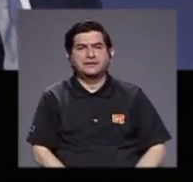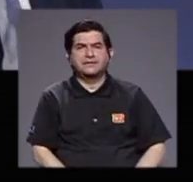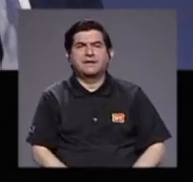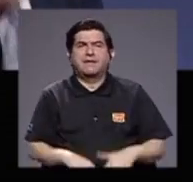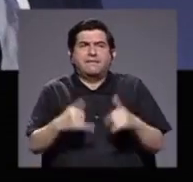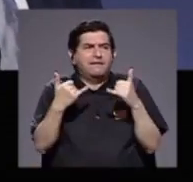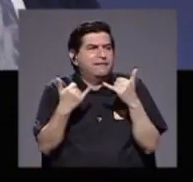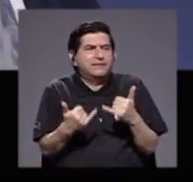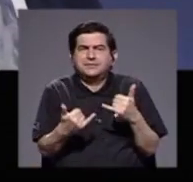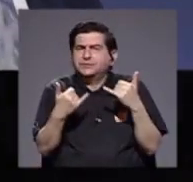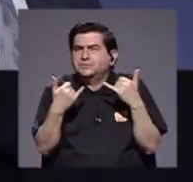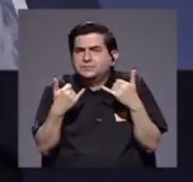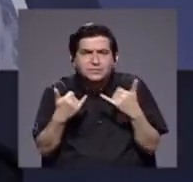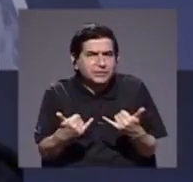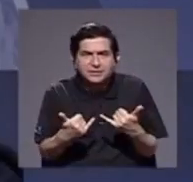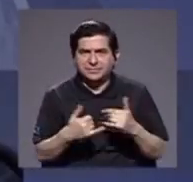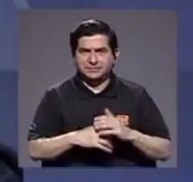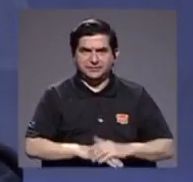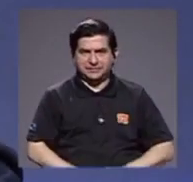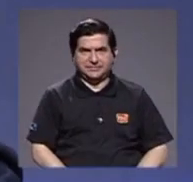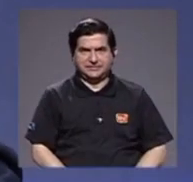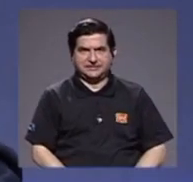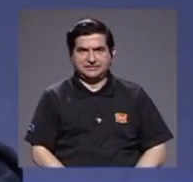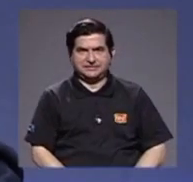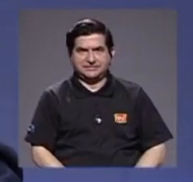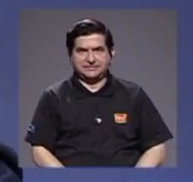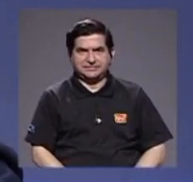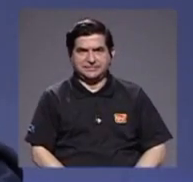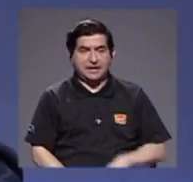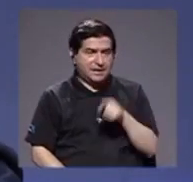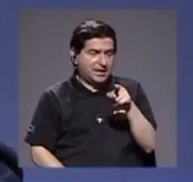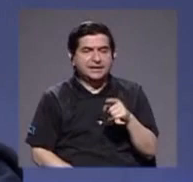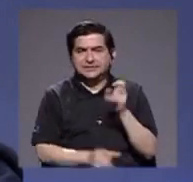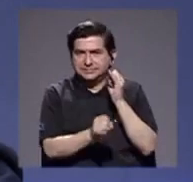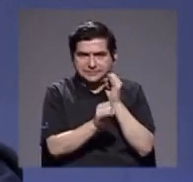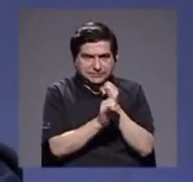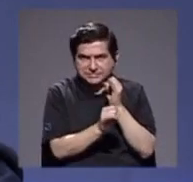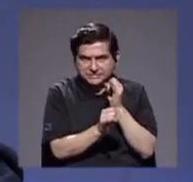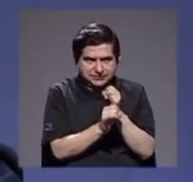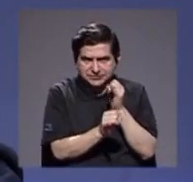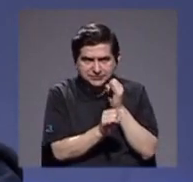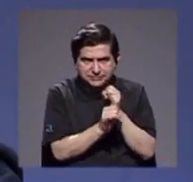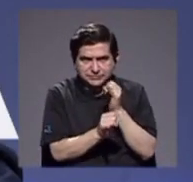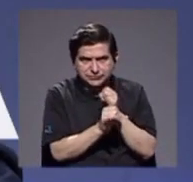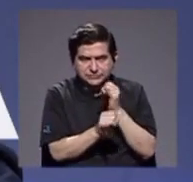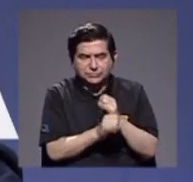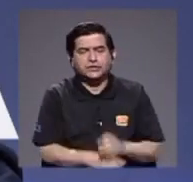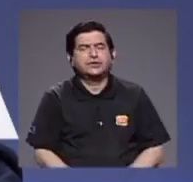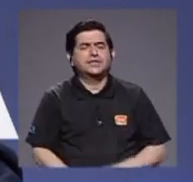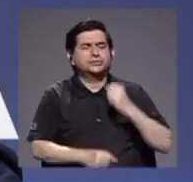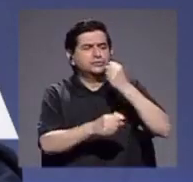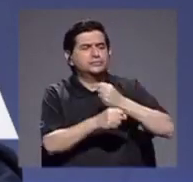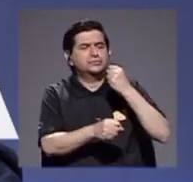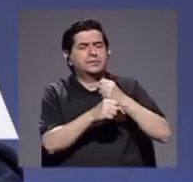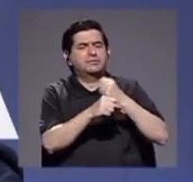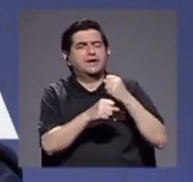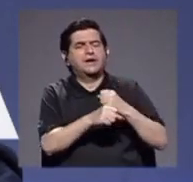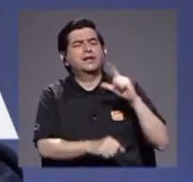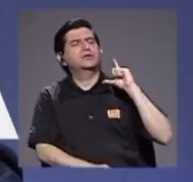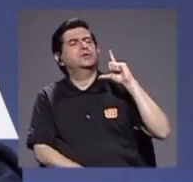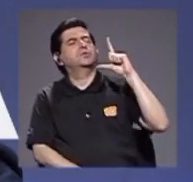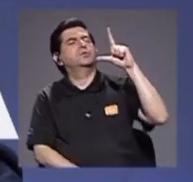trabajando a distancia,